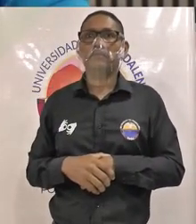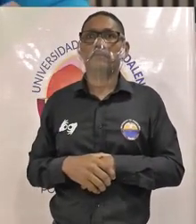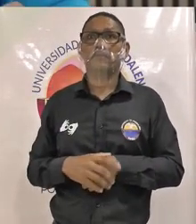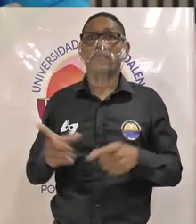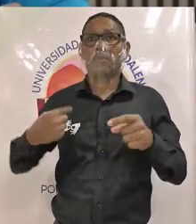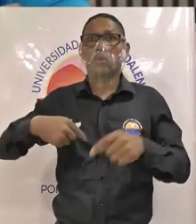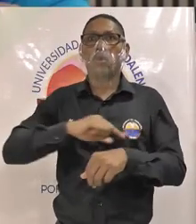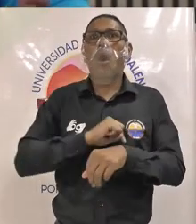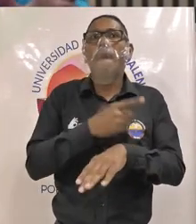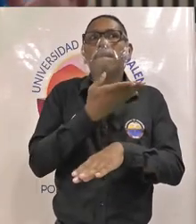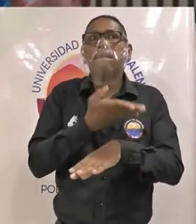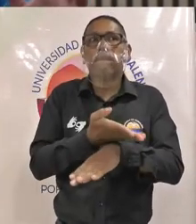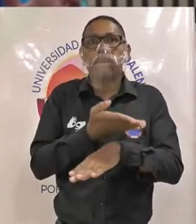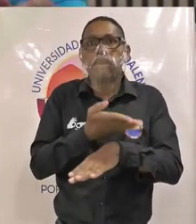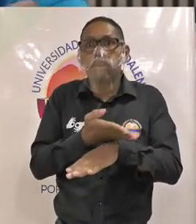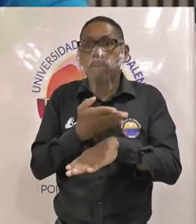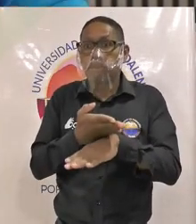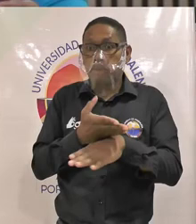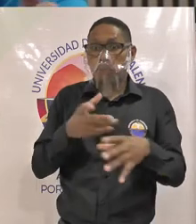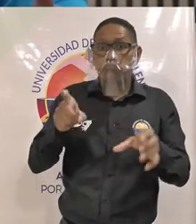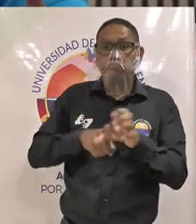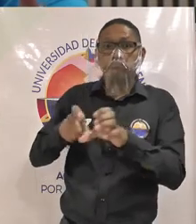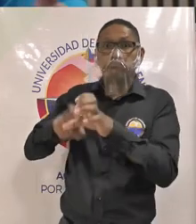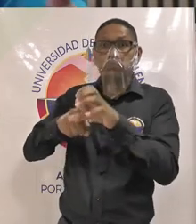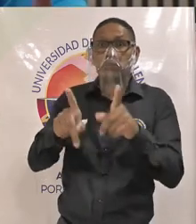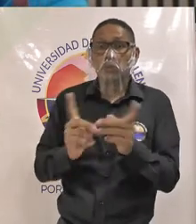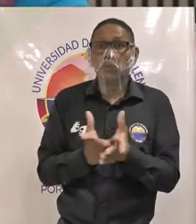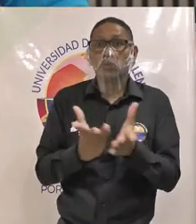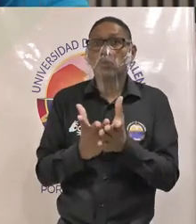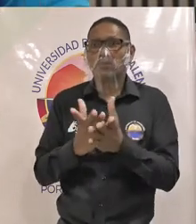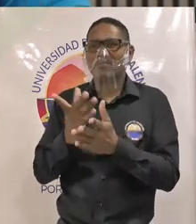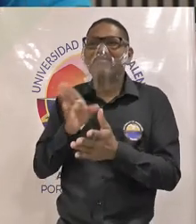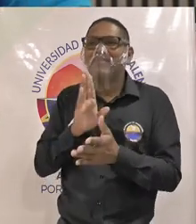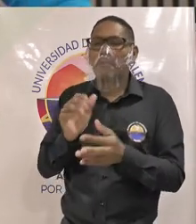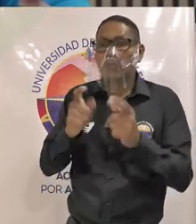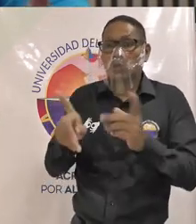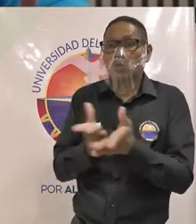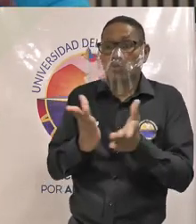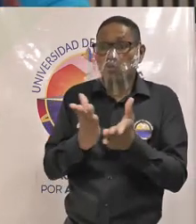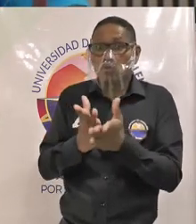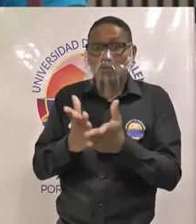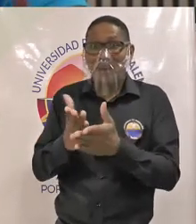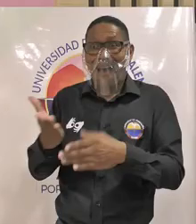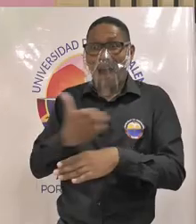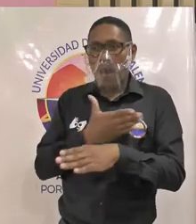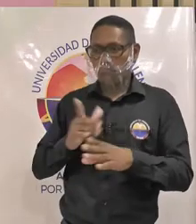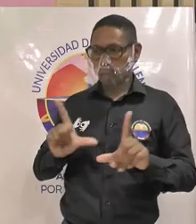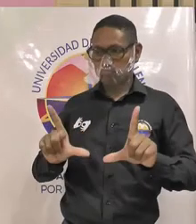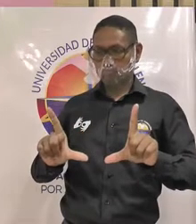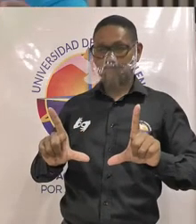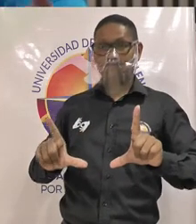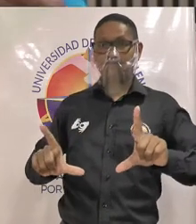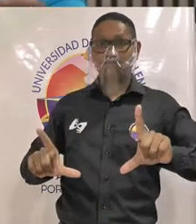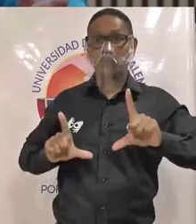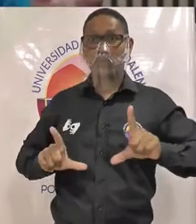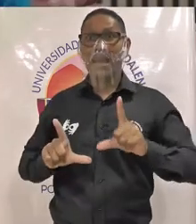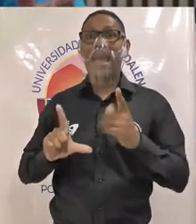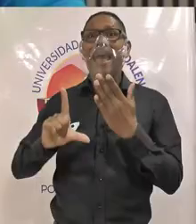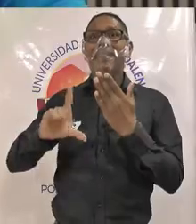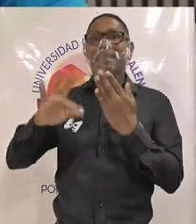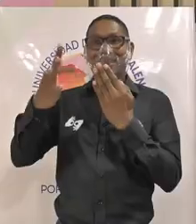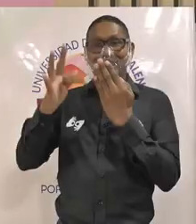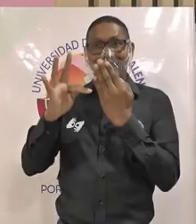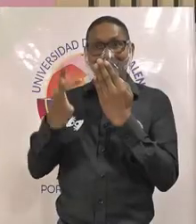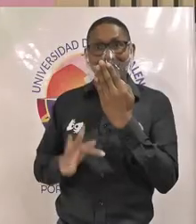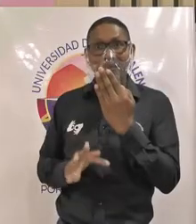proponemos la adopción de planta docente estudiantes egresados de la universidad que se gradúen con tesis académicas y la incorporación de